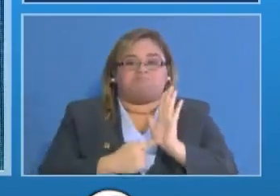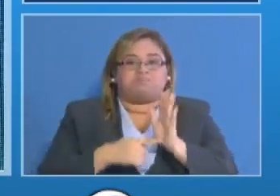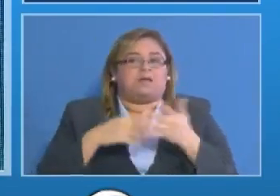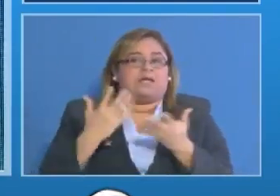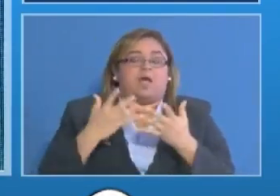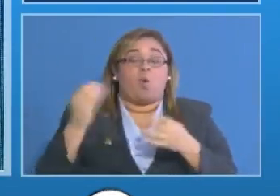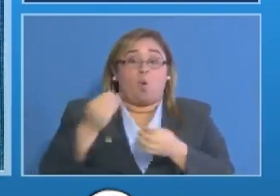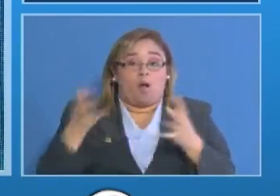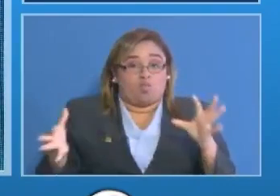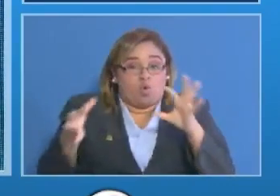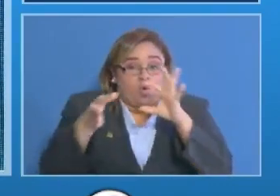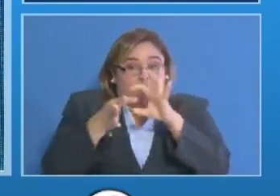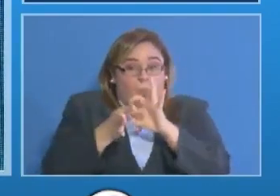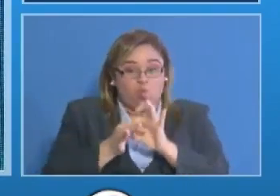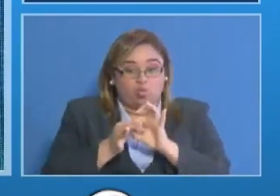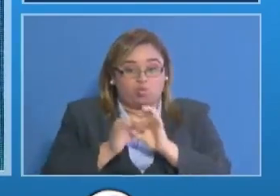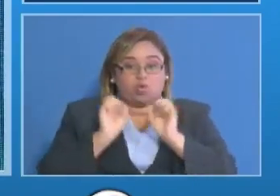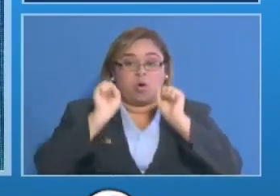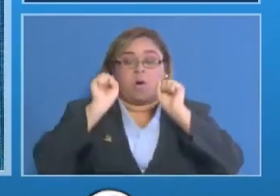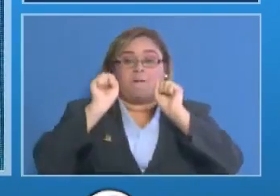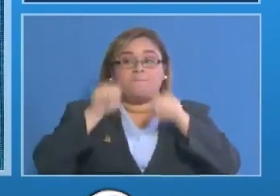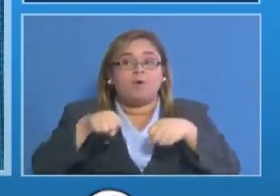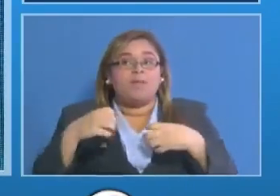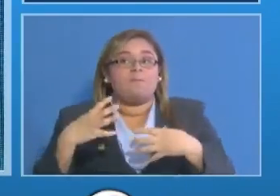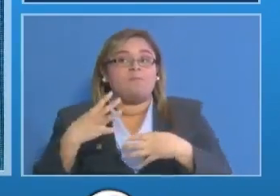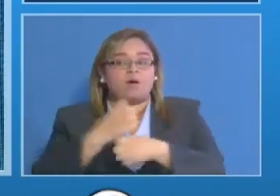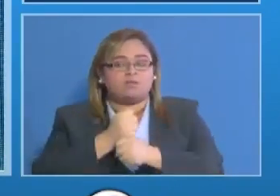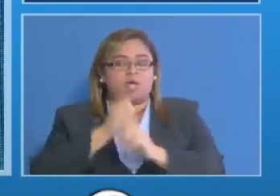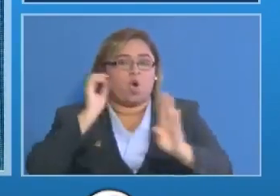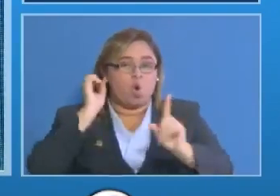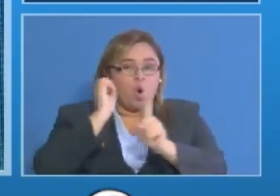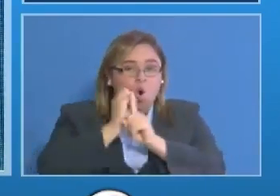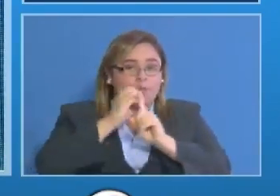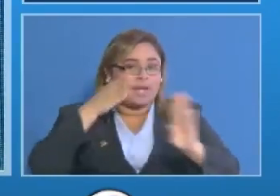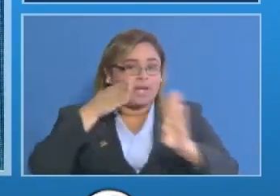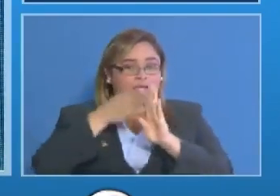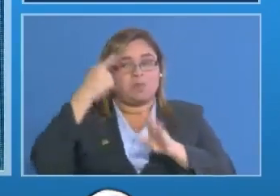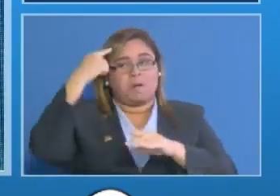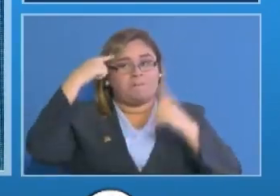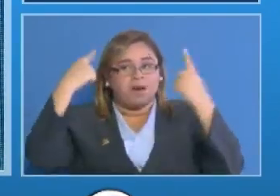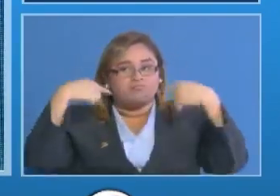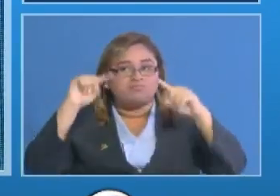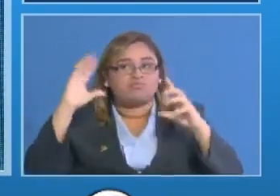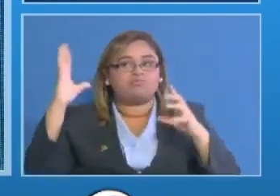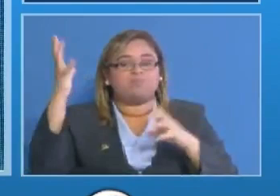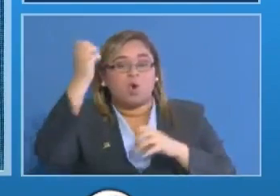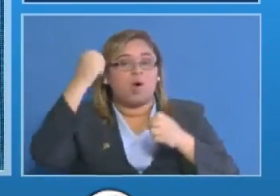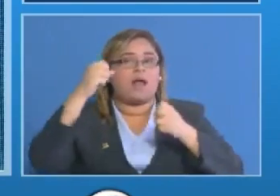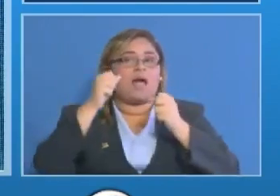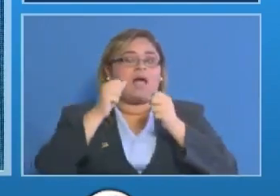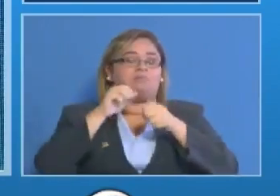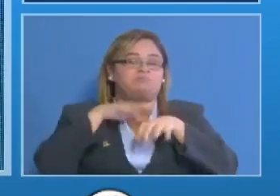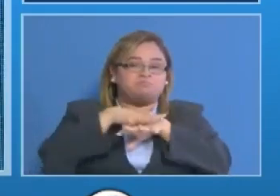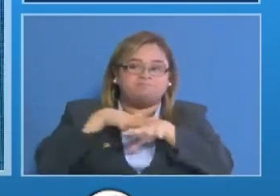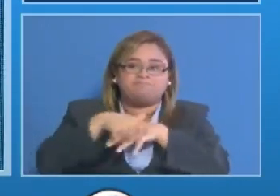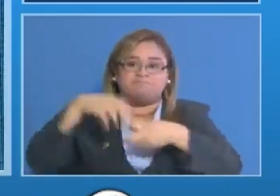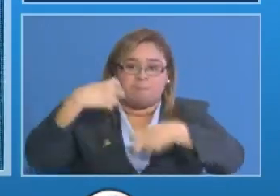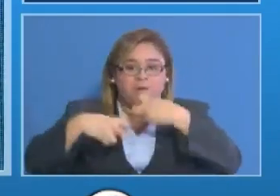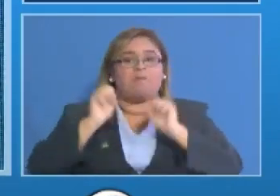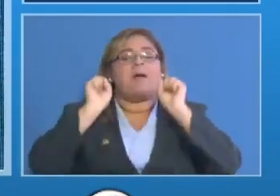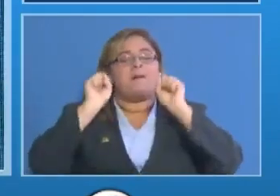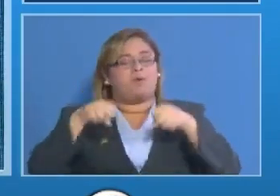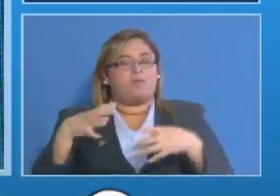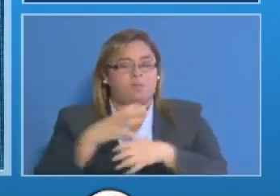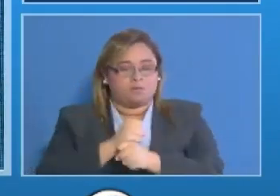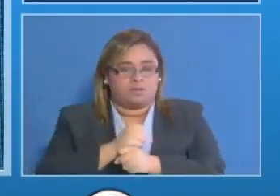cuando unidos podemos establecer una meta para salir a resolver problemas lo podemos lograr hacer y